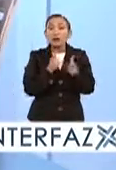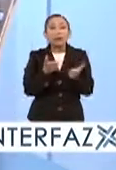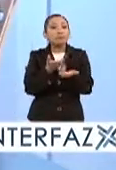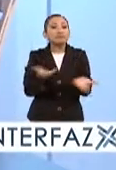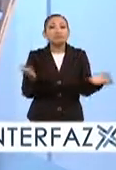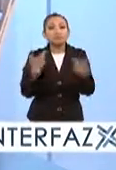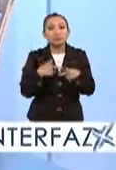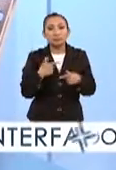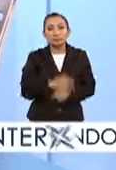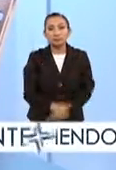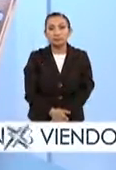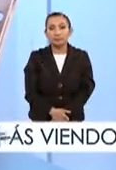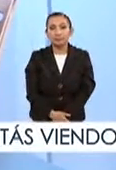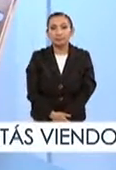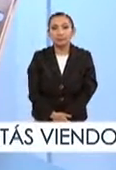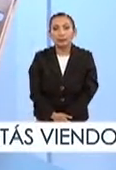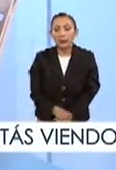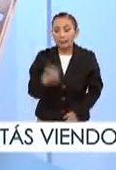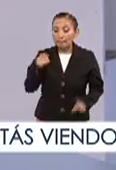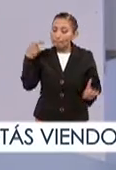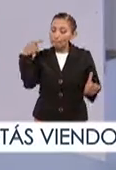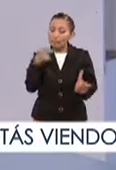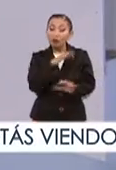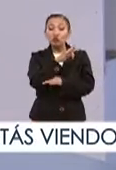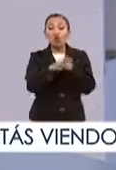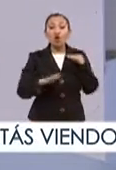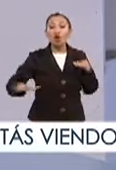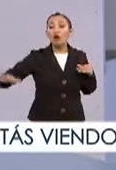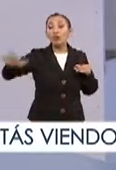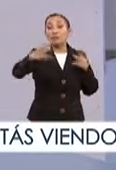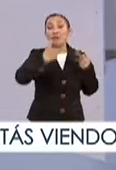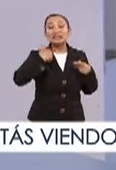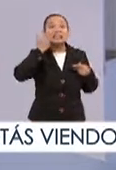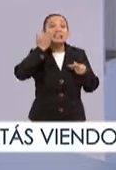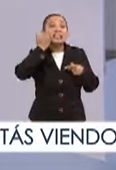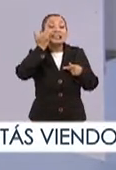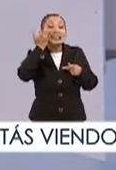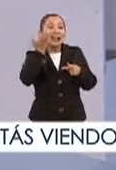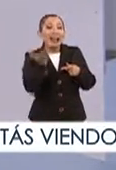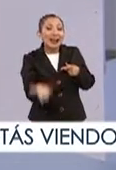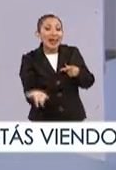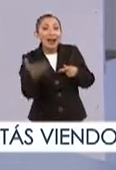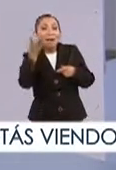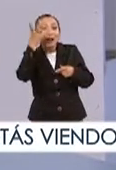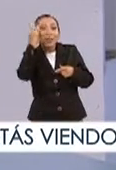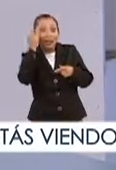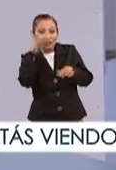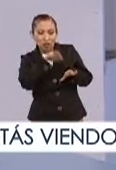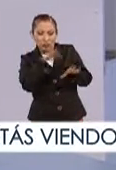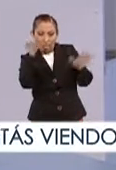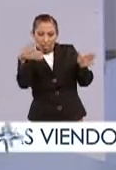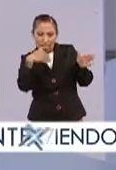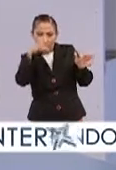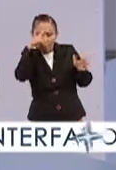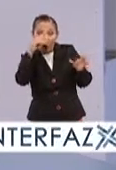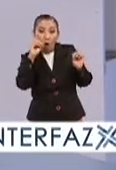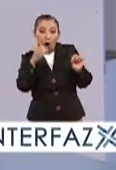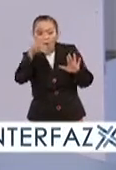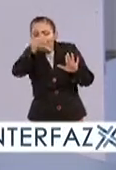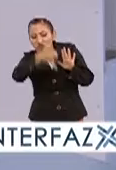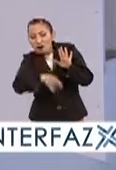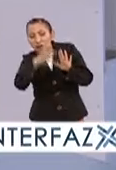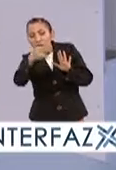más allá? Está dirigido a todas aquellas personas que quieran o aprender sobre cocina mexicana o